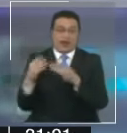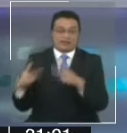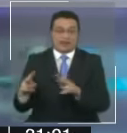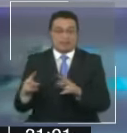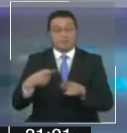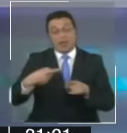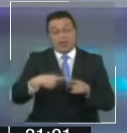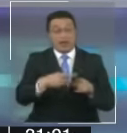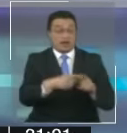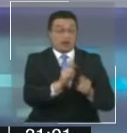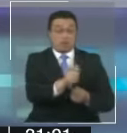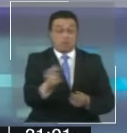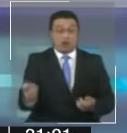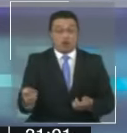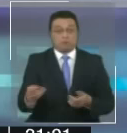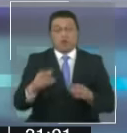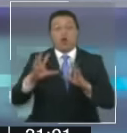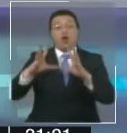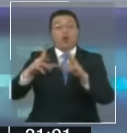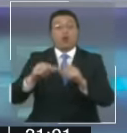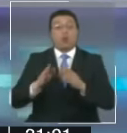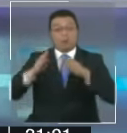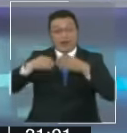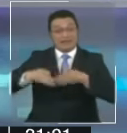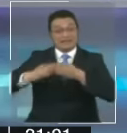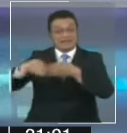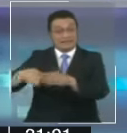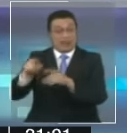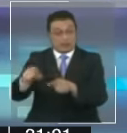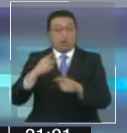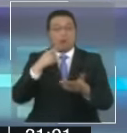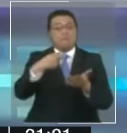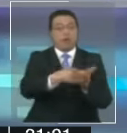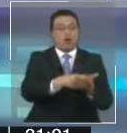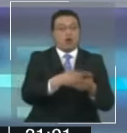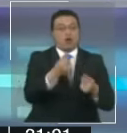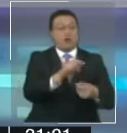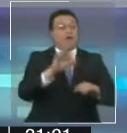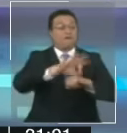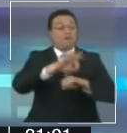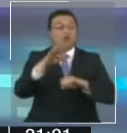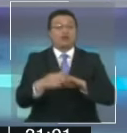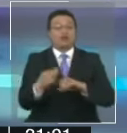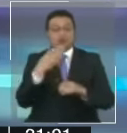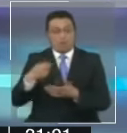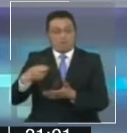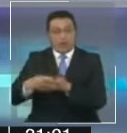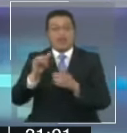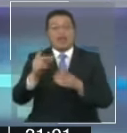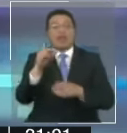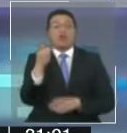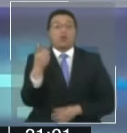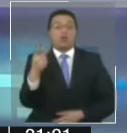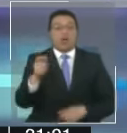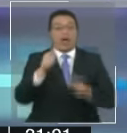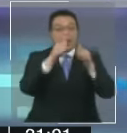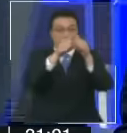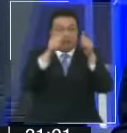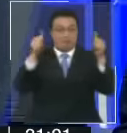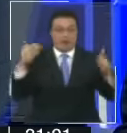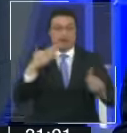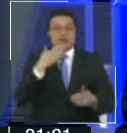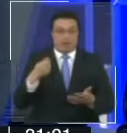tarjeta de crédito, cuota del Club de Yates, personal de Fundación Esperanza y no solo deudas de campaña, como él había